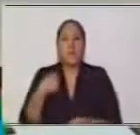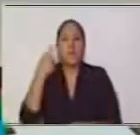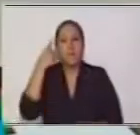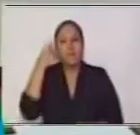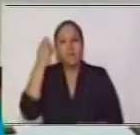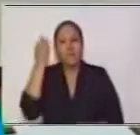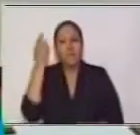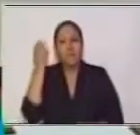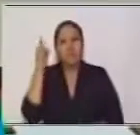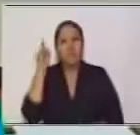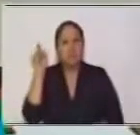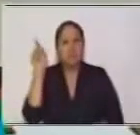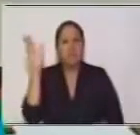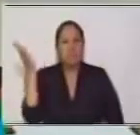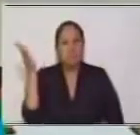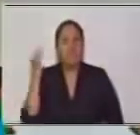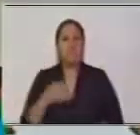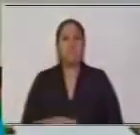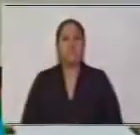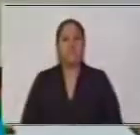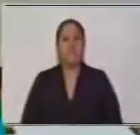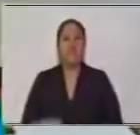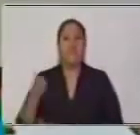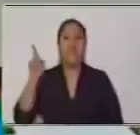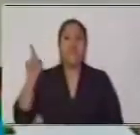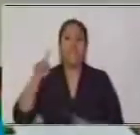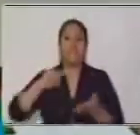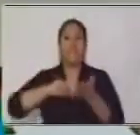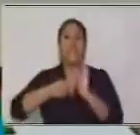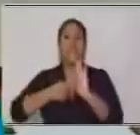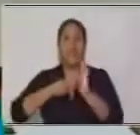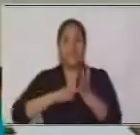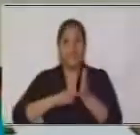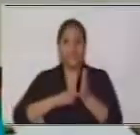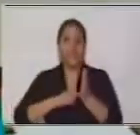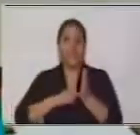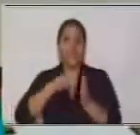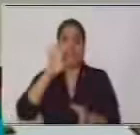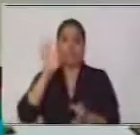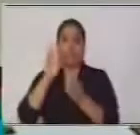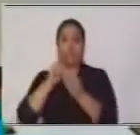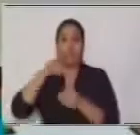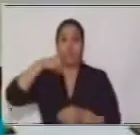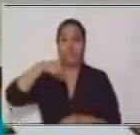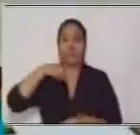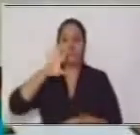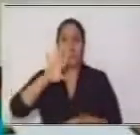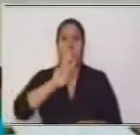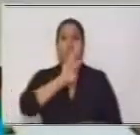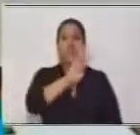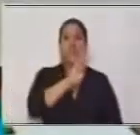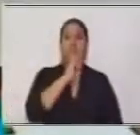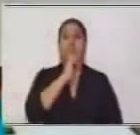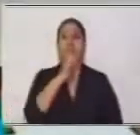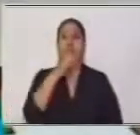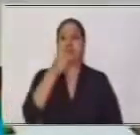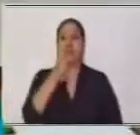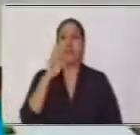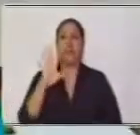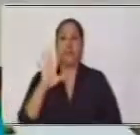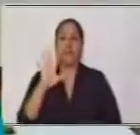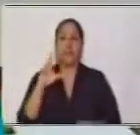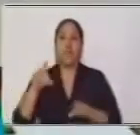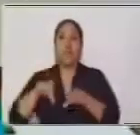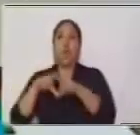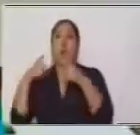esto? Esto es una proporción. Se lee así. En este caso, por ejemplo, tres es A cinco,